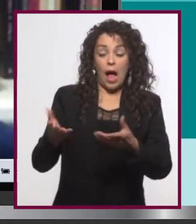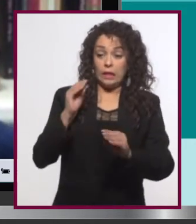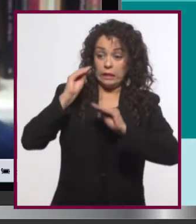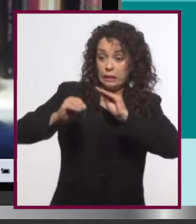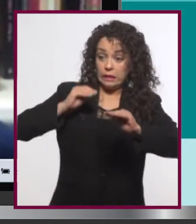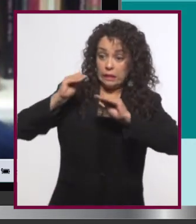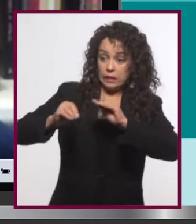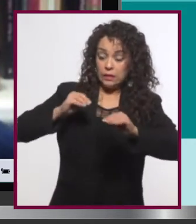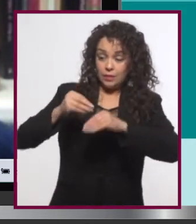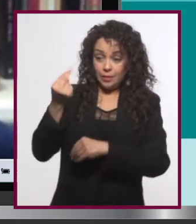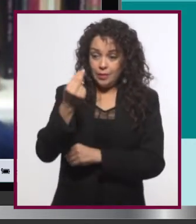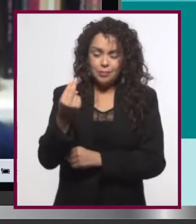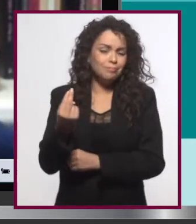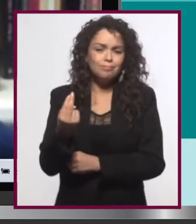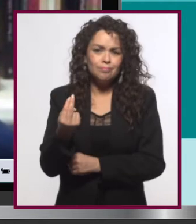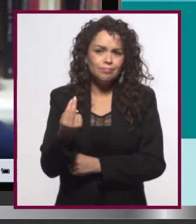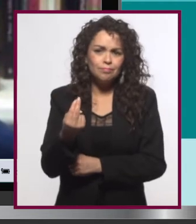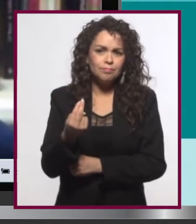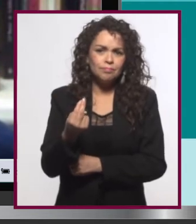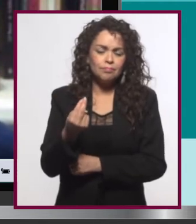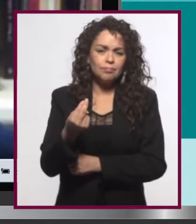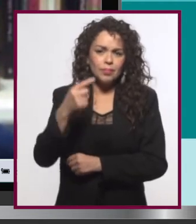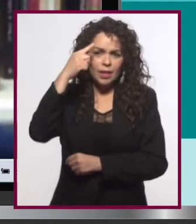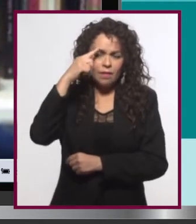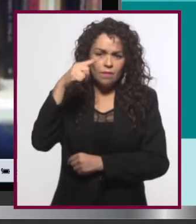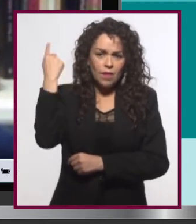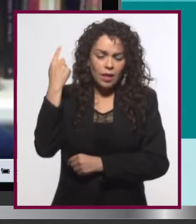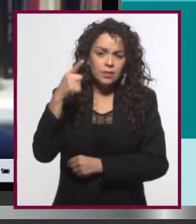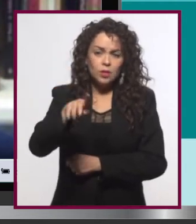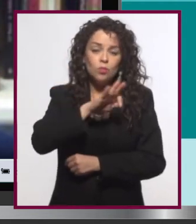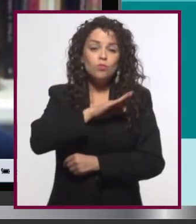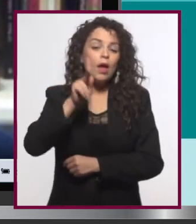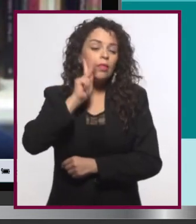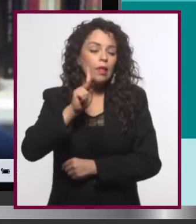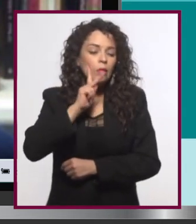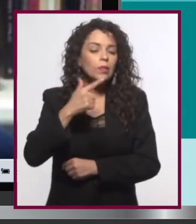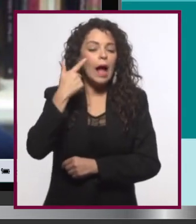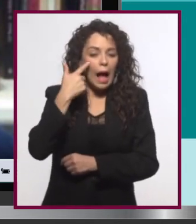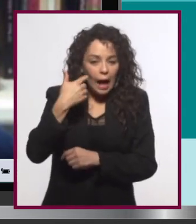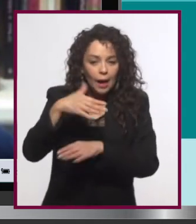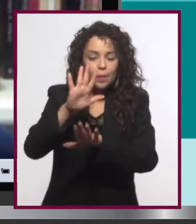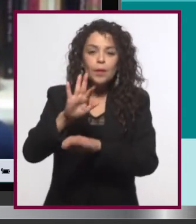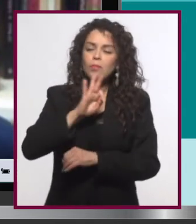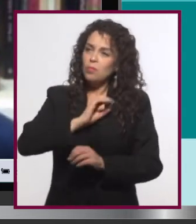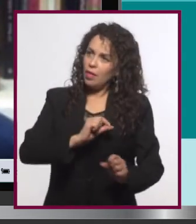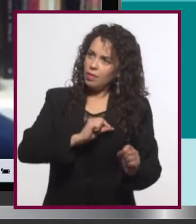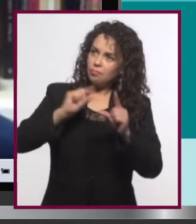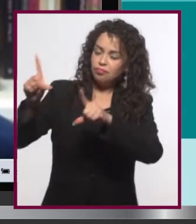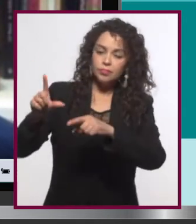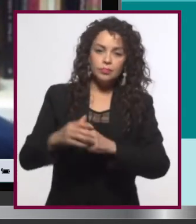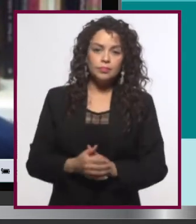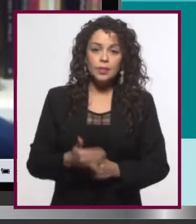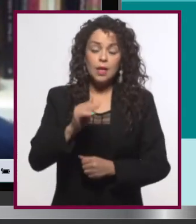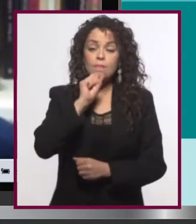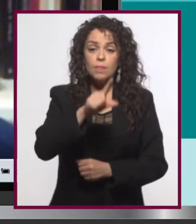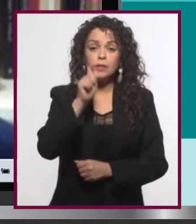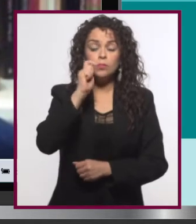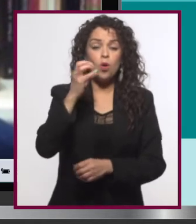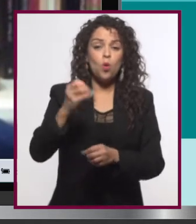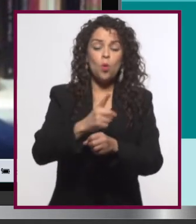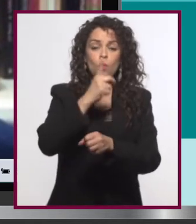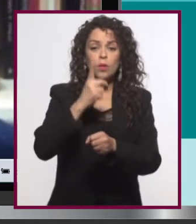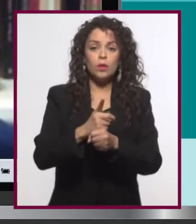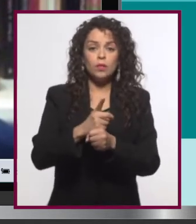indispensable, ¿no? Cualquier cosa se vale darse la oportunidad de experimentar, ¿no? Y darse también la